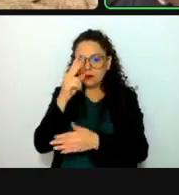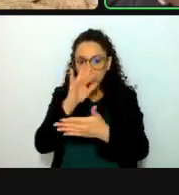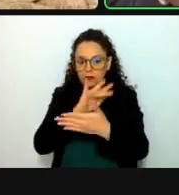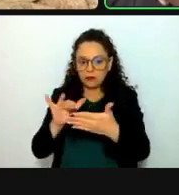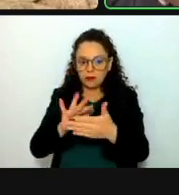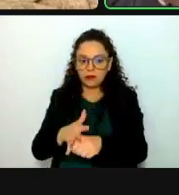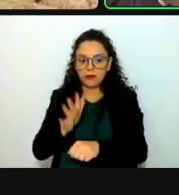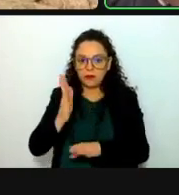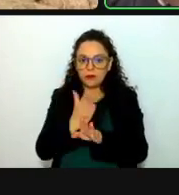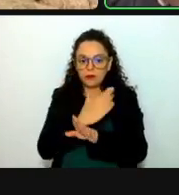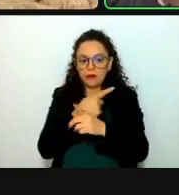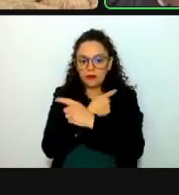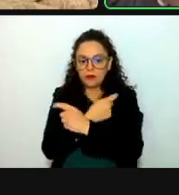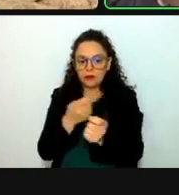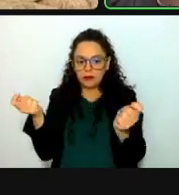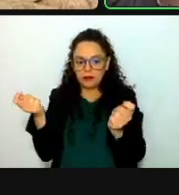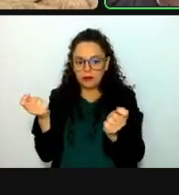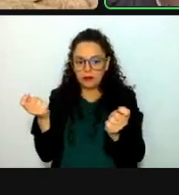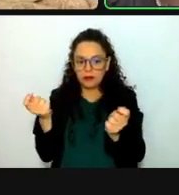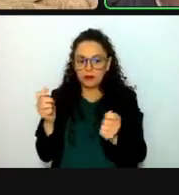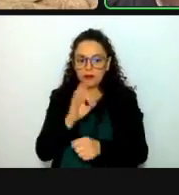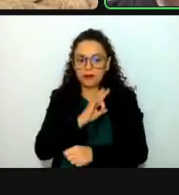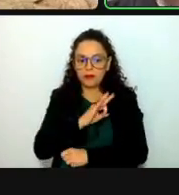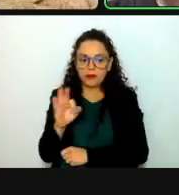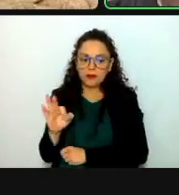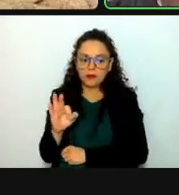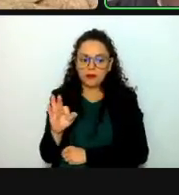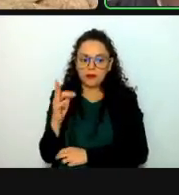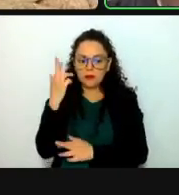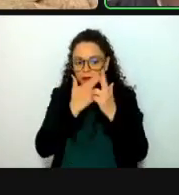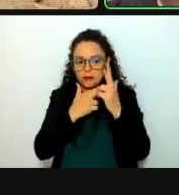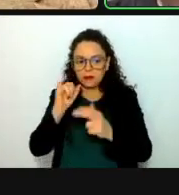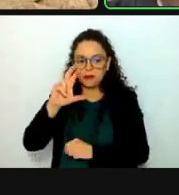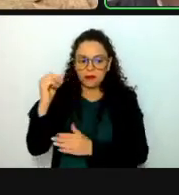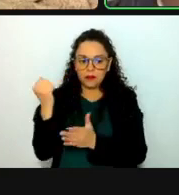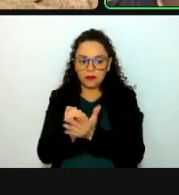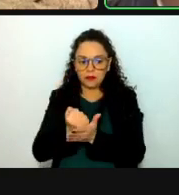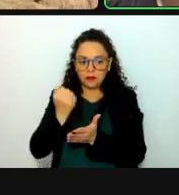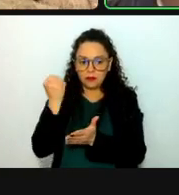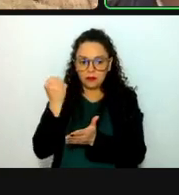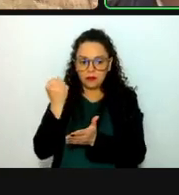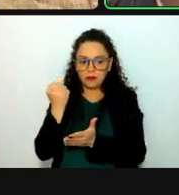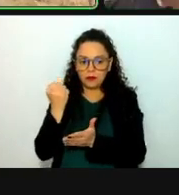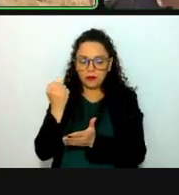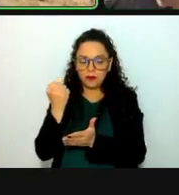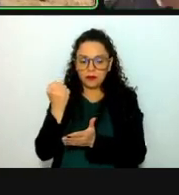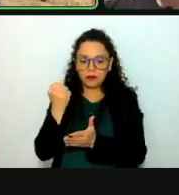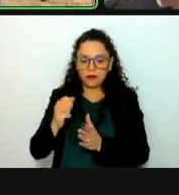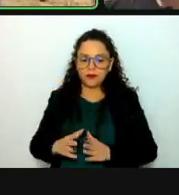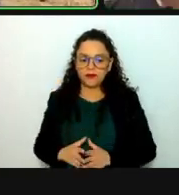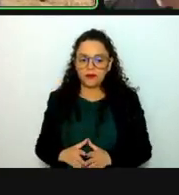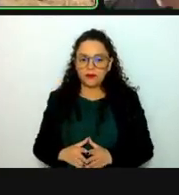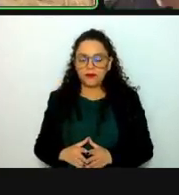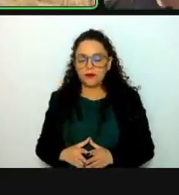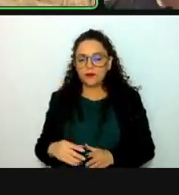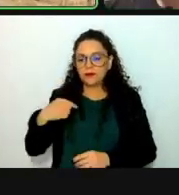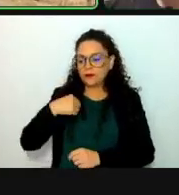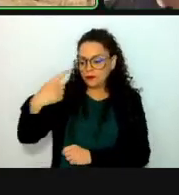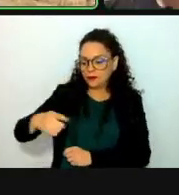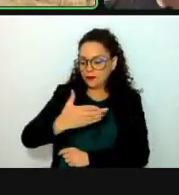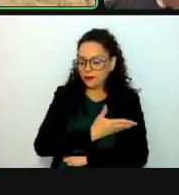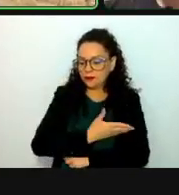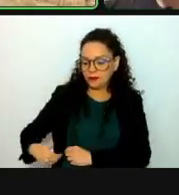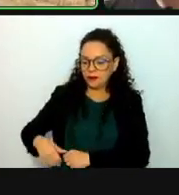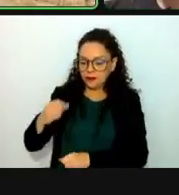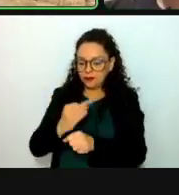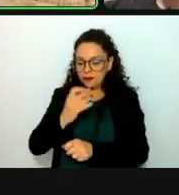antelación en el documento y podamos proceder a su aprobación, si así lo determina el ruino de esta comisión. Por instrucciones de la presidencia, se consulta